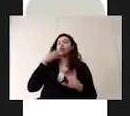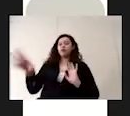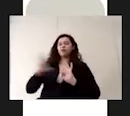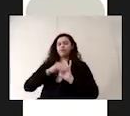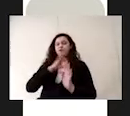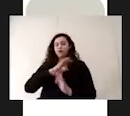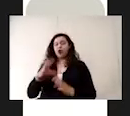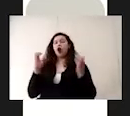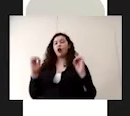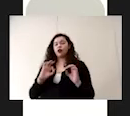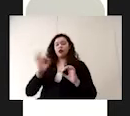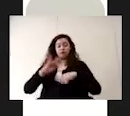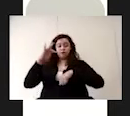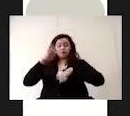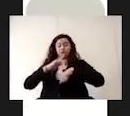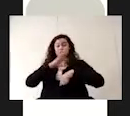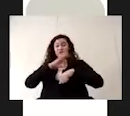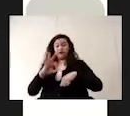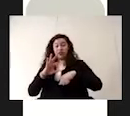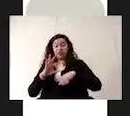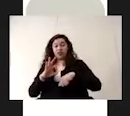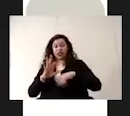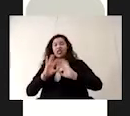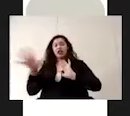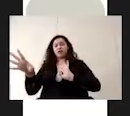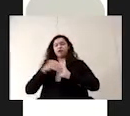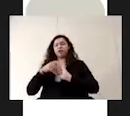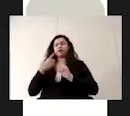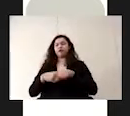incluso tuviera contacto directo con este residuo.